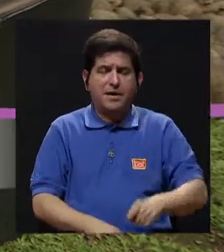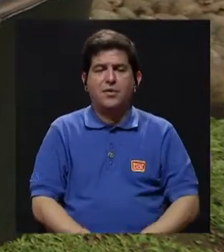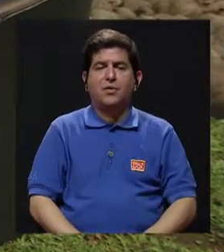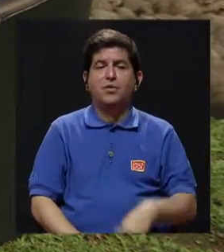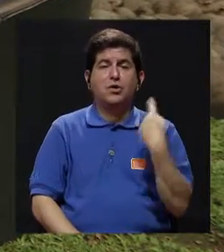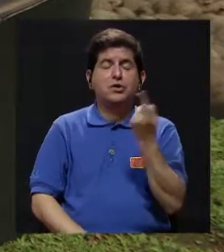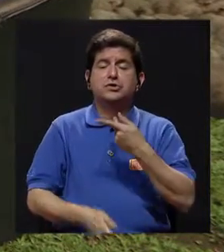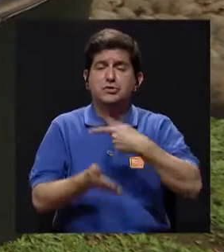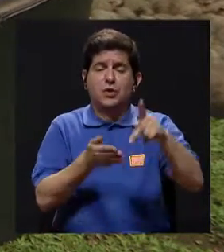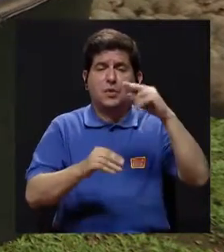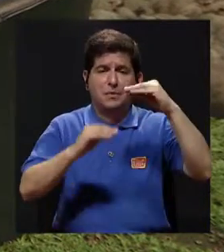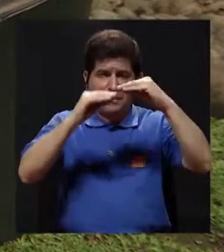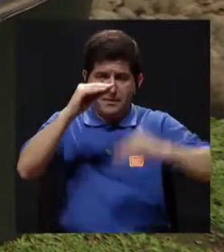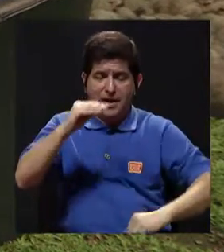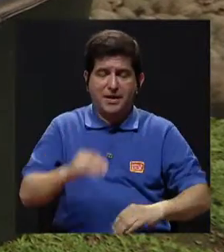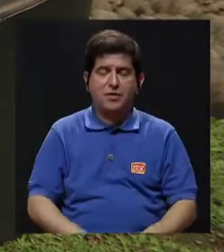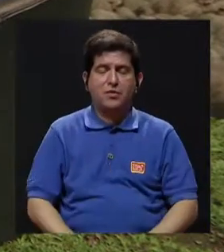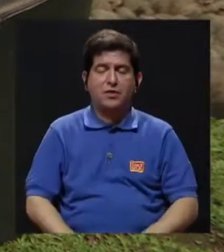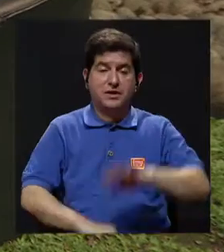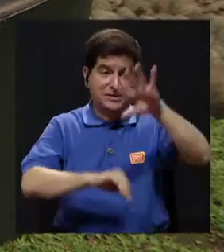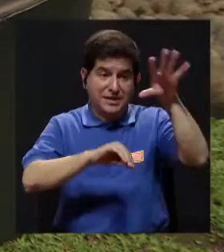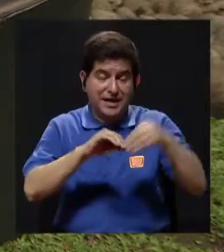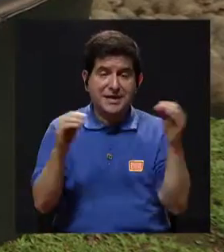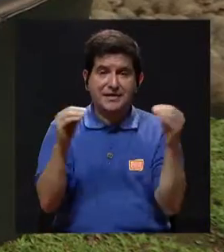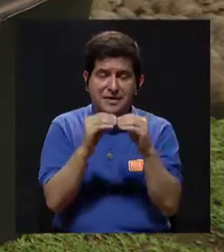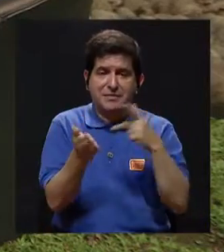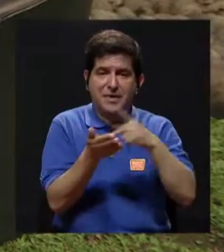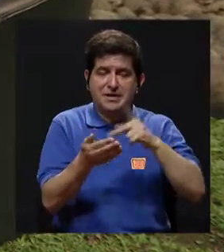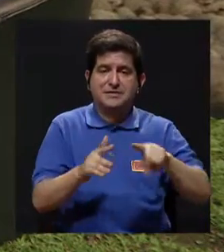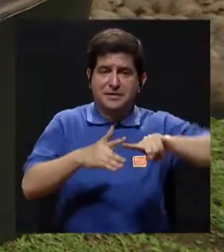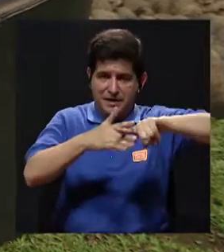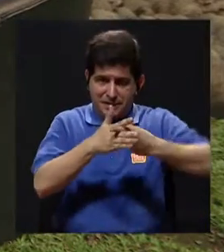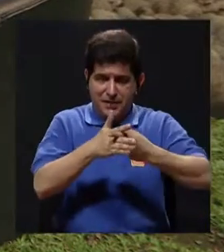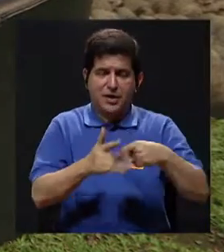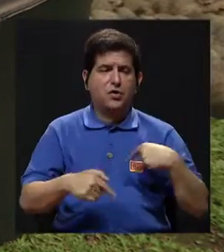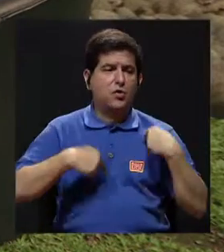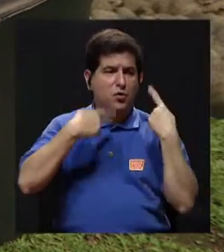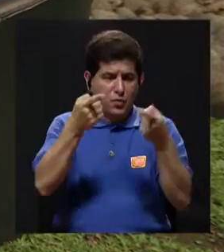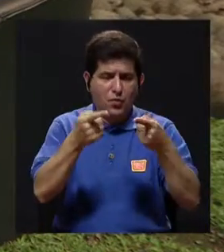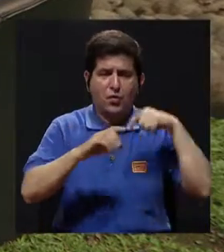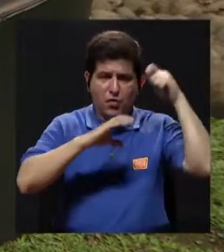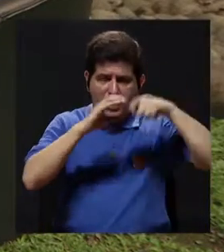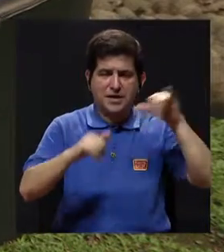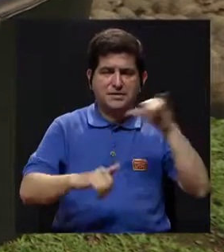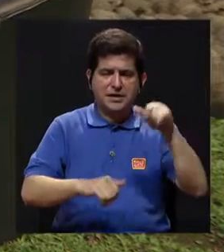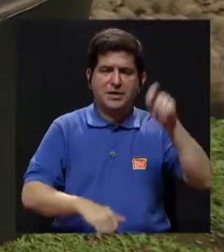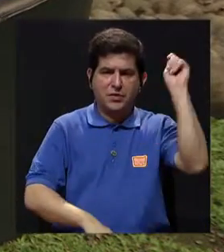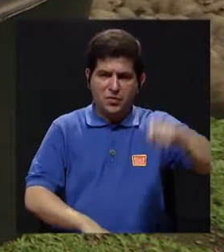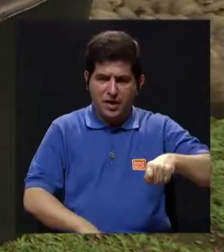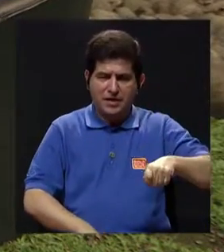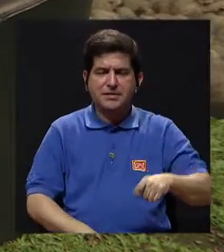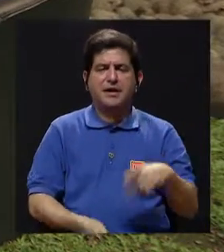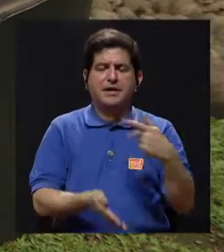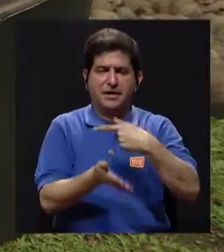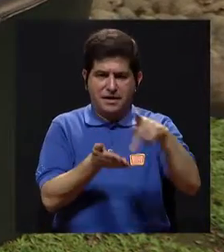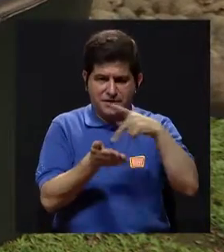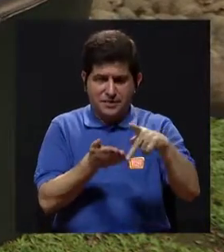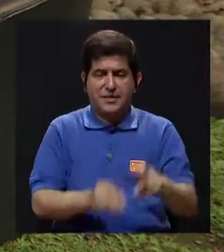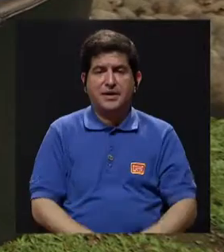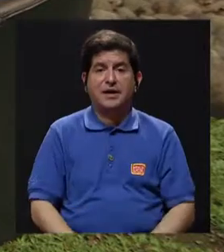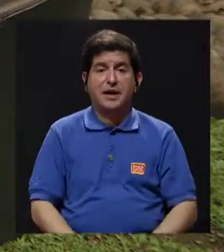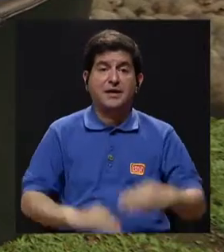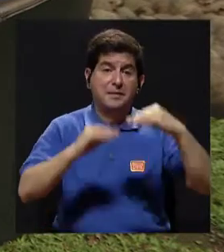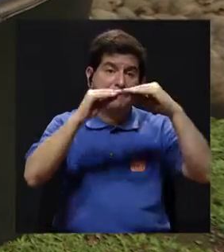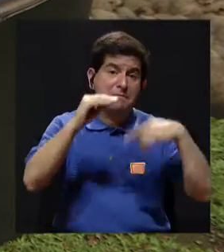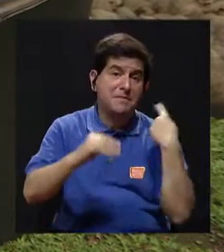pago el mínimo, voy a pagar más de lo que pagué en la factura. Si voy al cine y pago con la tarjeta de crédito, voy a terminar pagando.